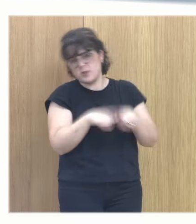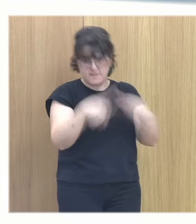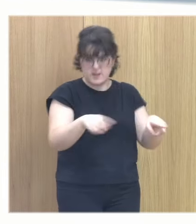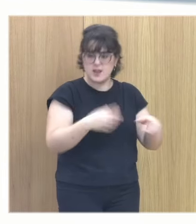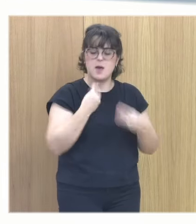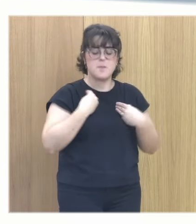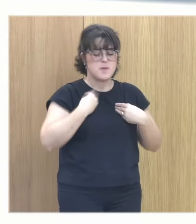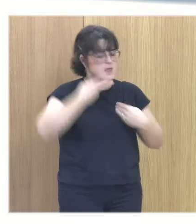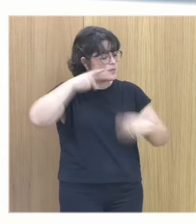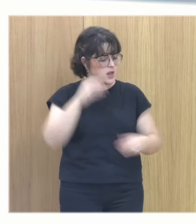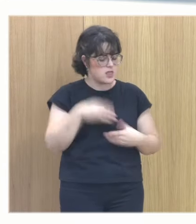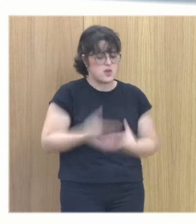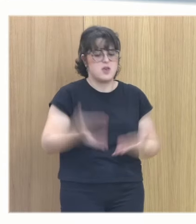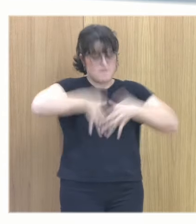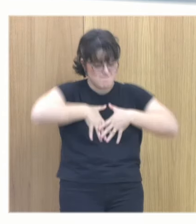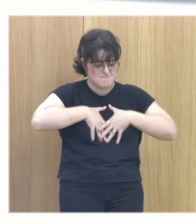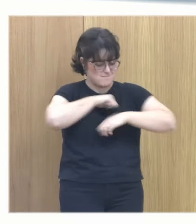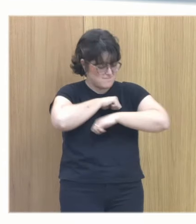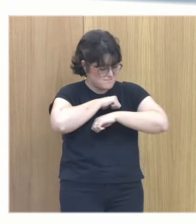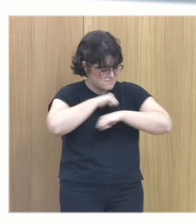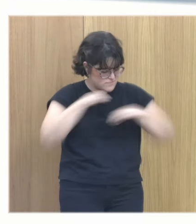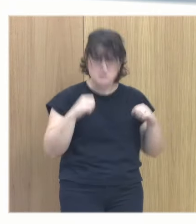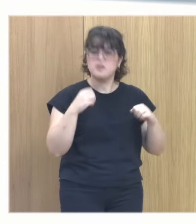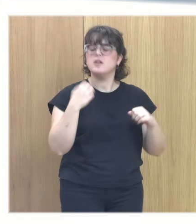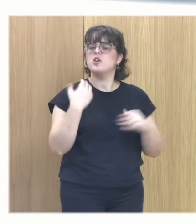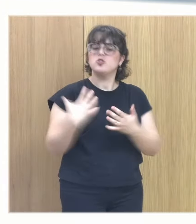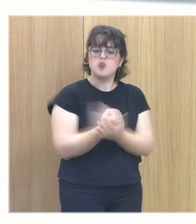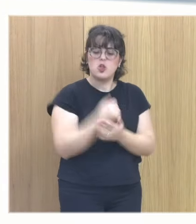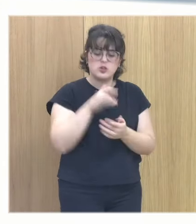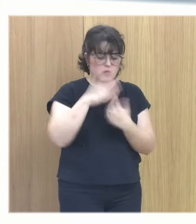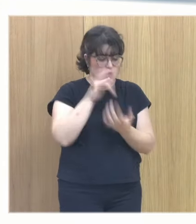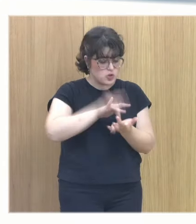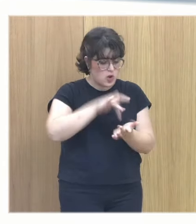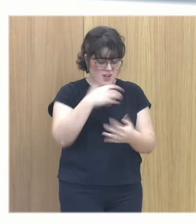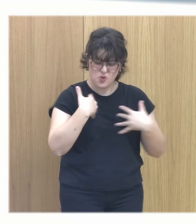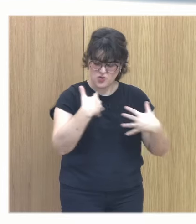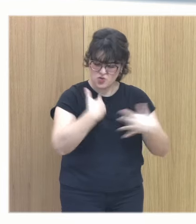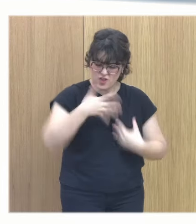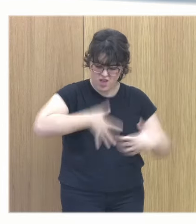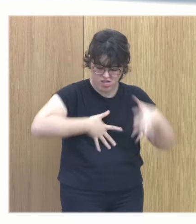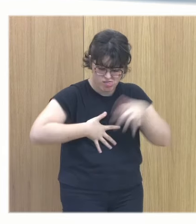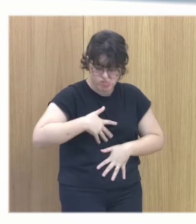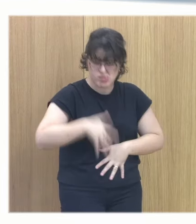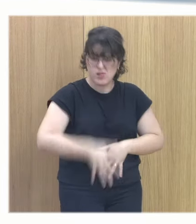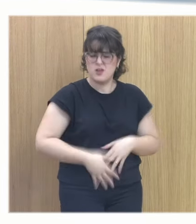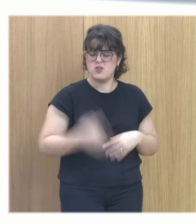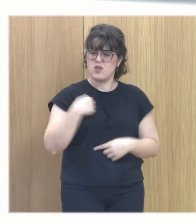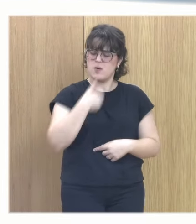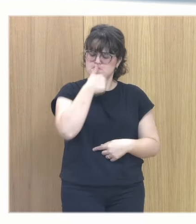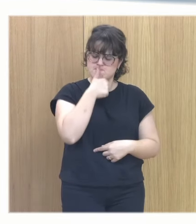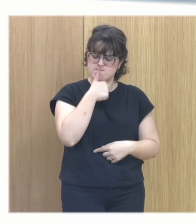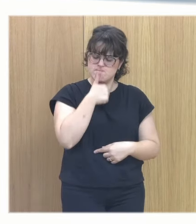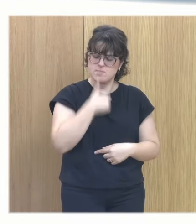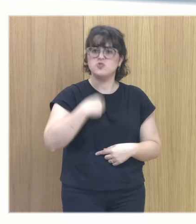olvidan las vivencias quedan ancladas en el cuerpo todo lo que vivimos queda anclado en el cuerpo y yo vivo con ello entonces pensar